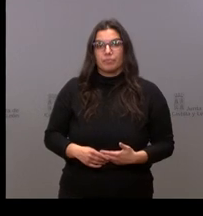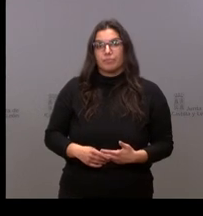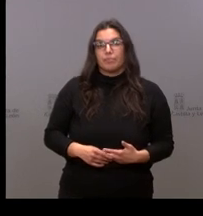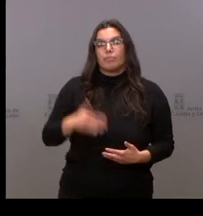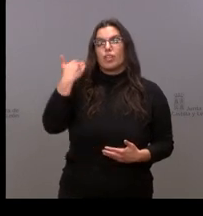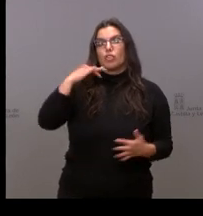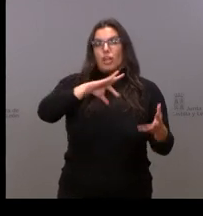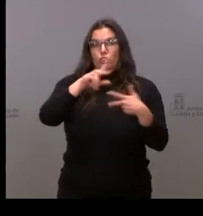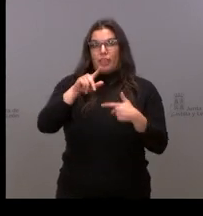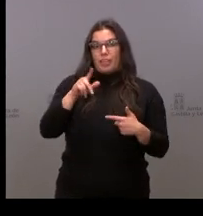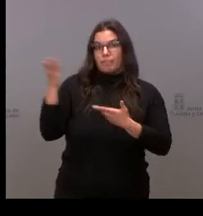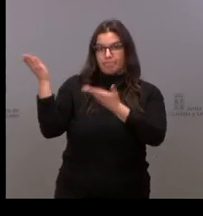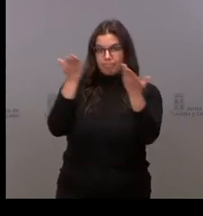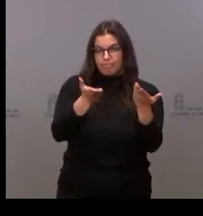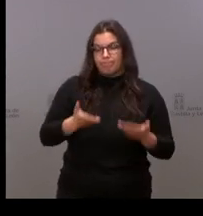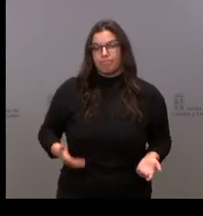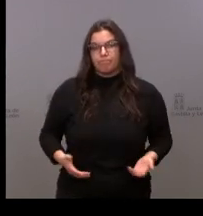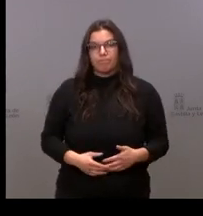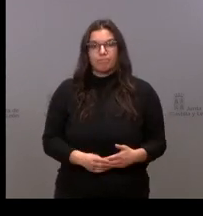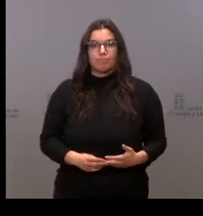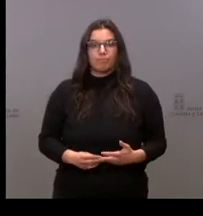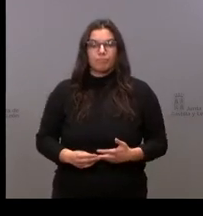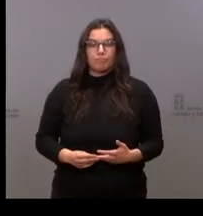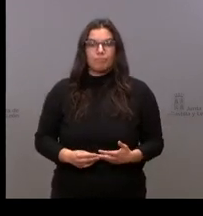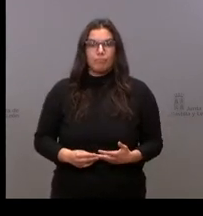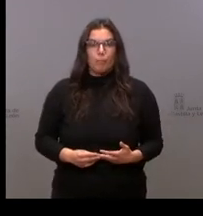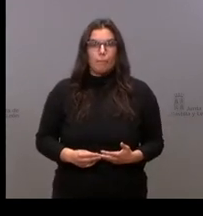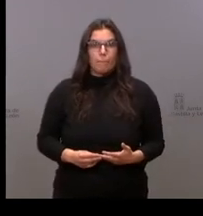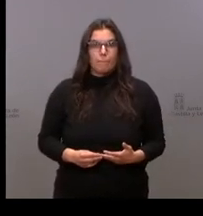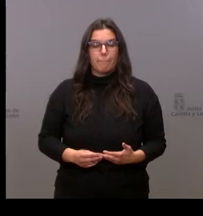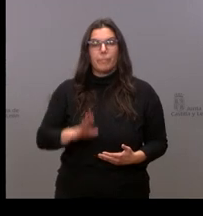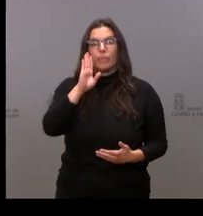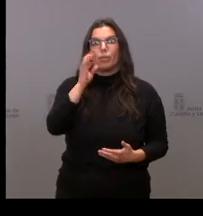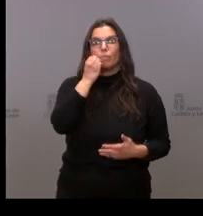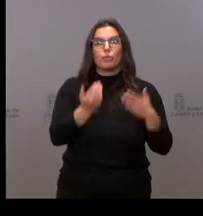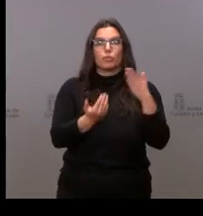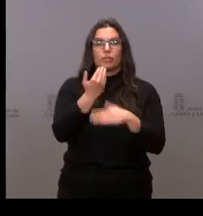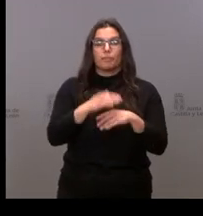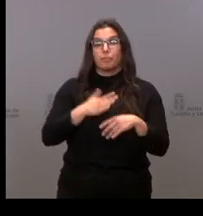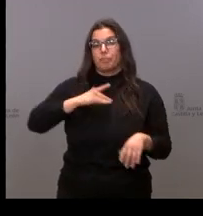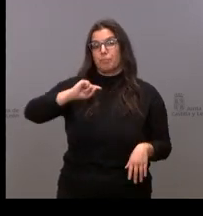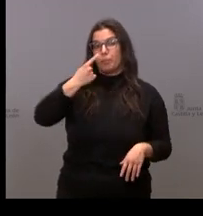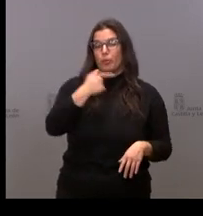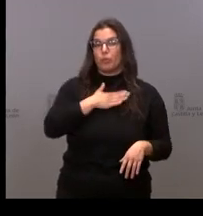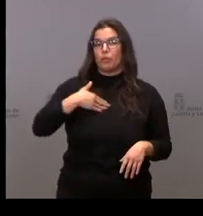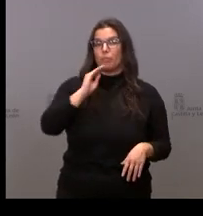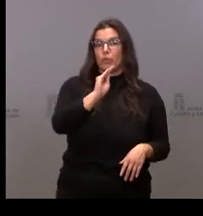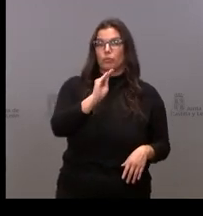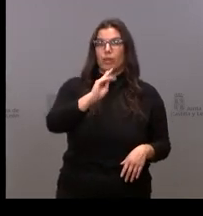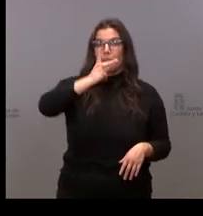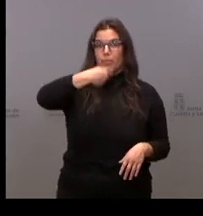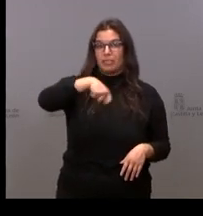Soria Noticias. Cuando quiera, Sergio, adelante. Buenos días. Hola, muy buenas. Yo, en primer lugar, quería preguntarle al